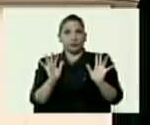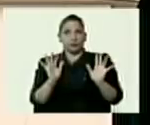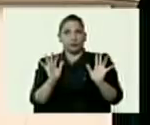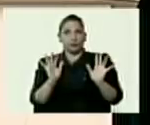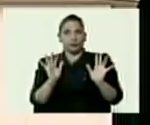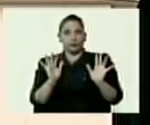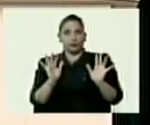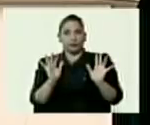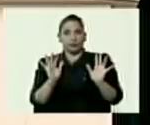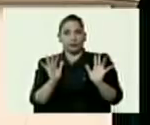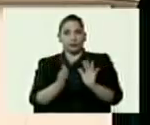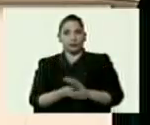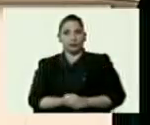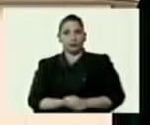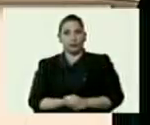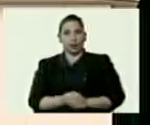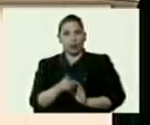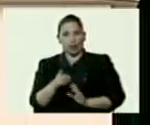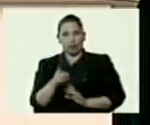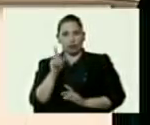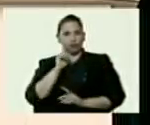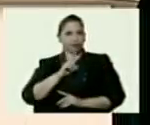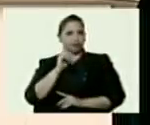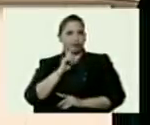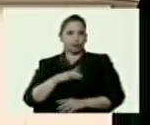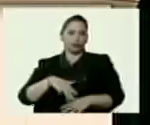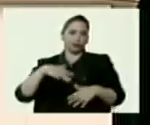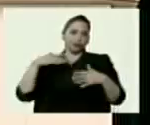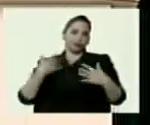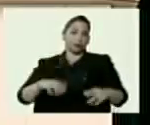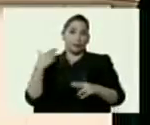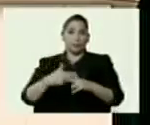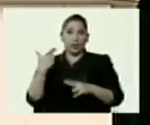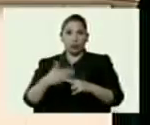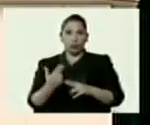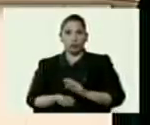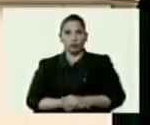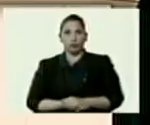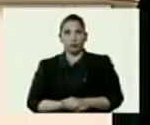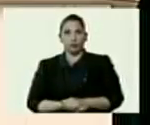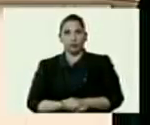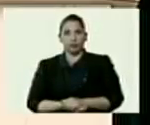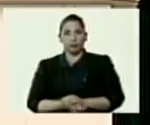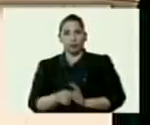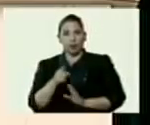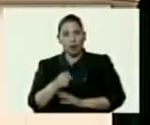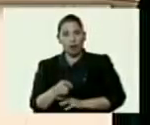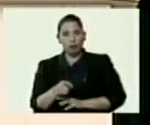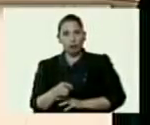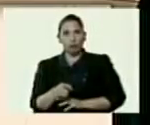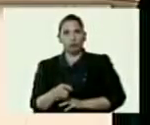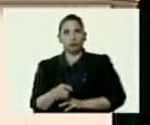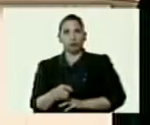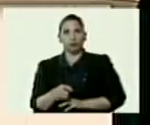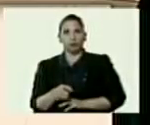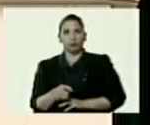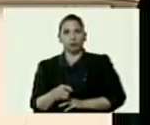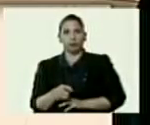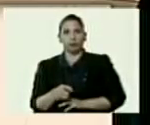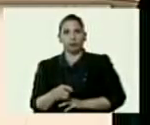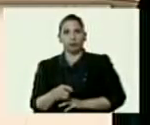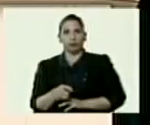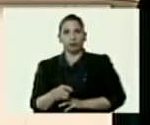fuera tan bárbaro, tan peligroso, sería risible, porque